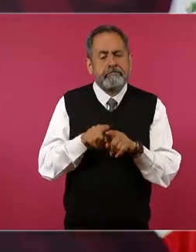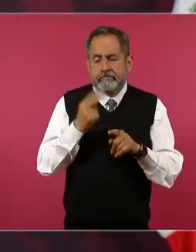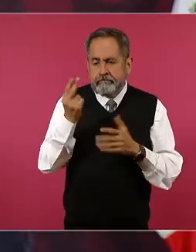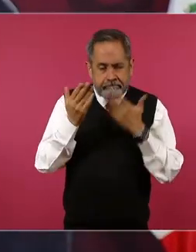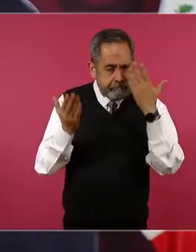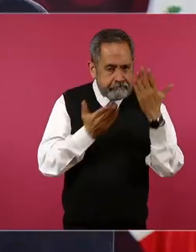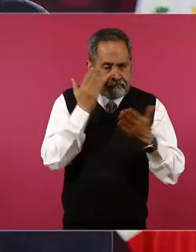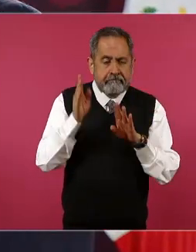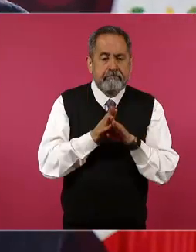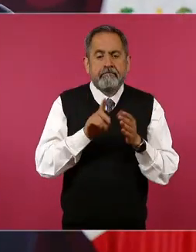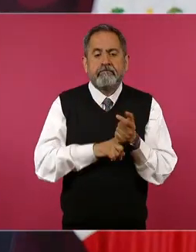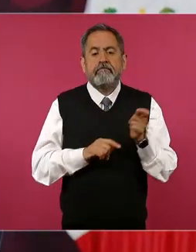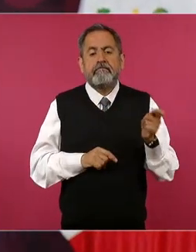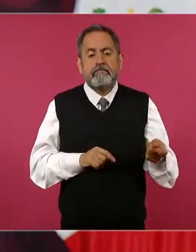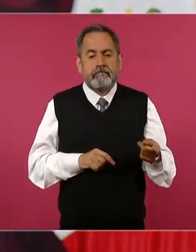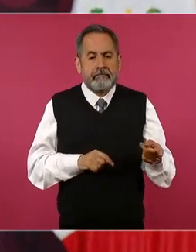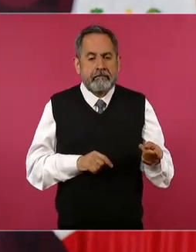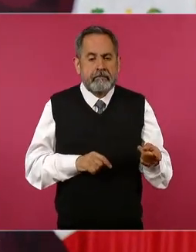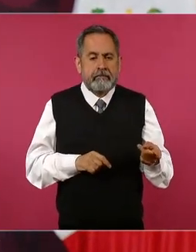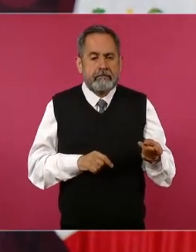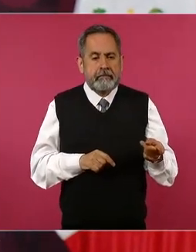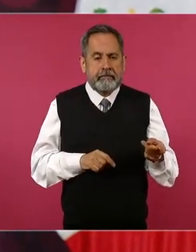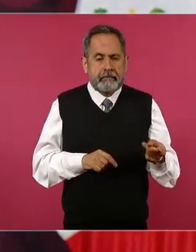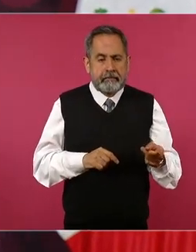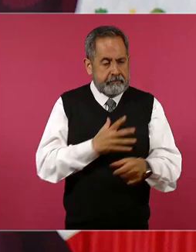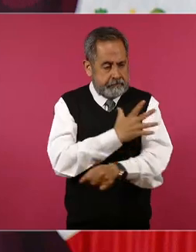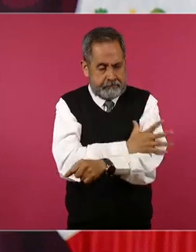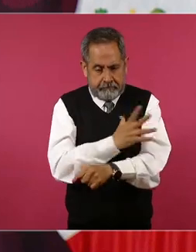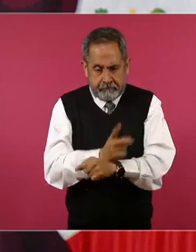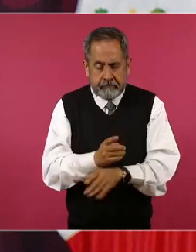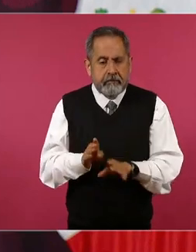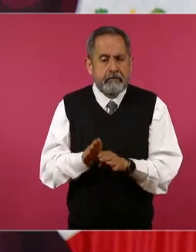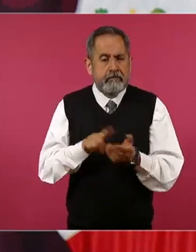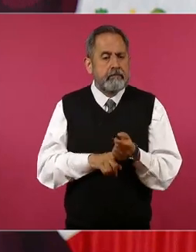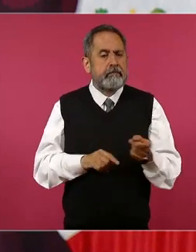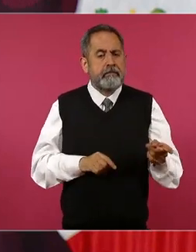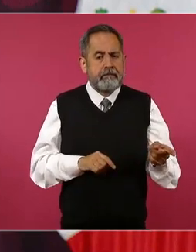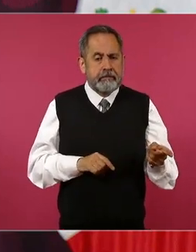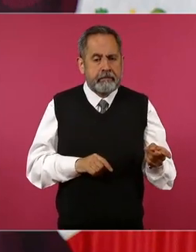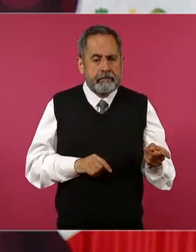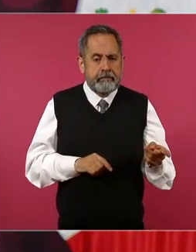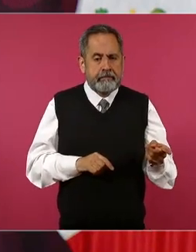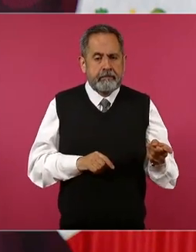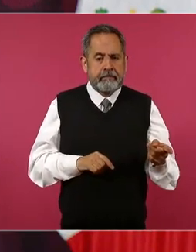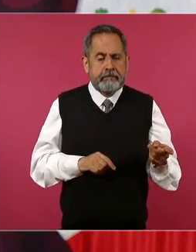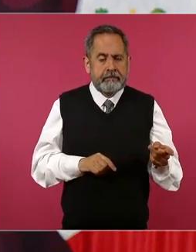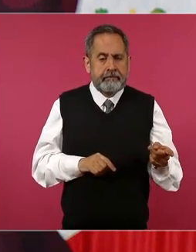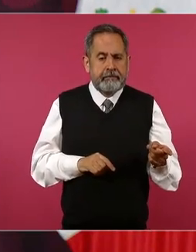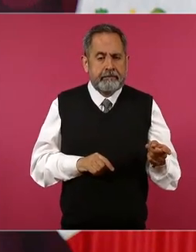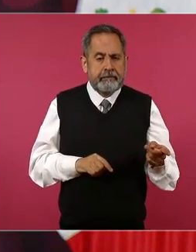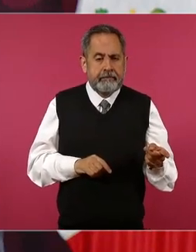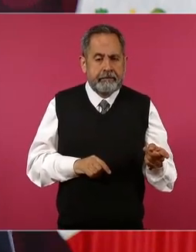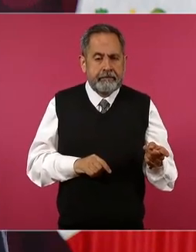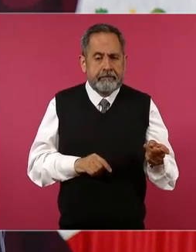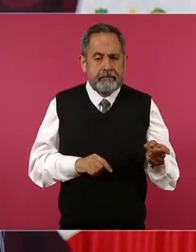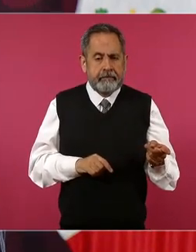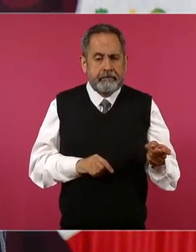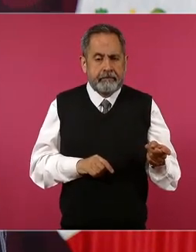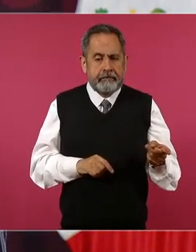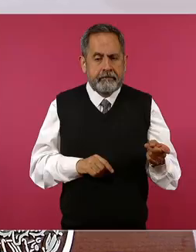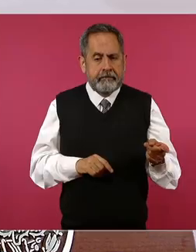la honestidad y ser